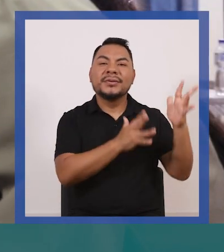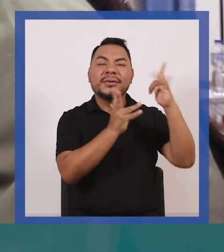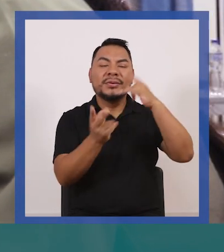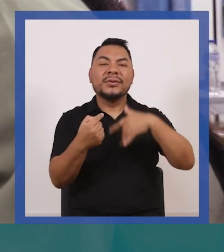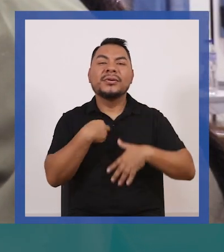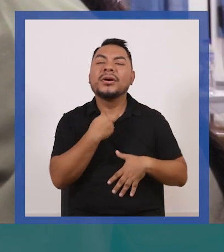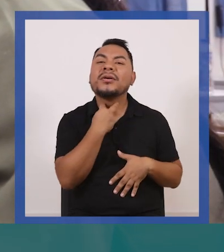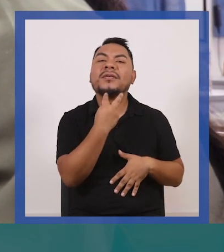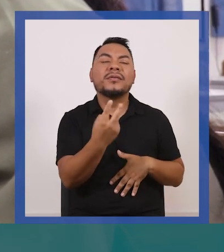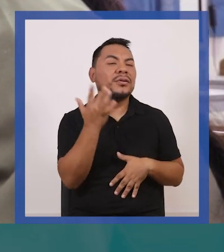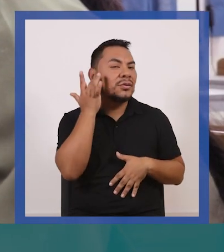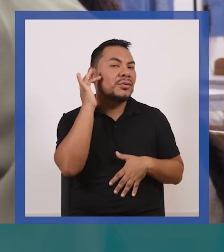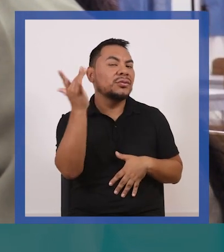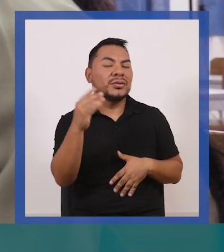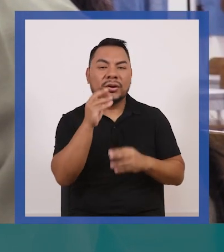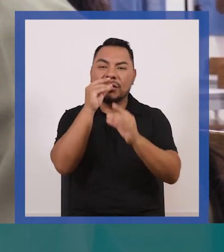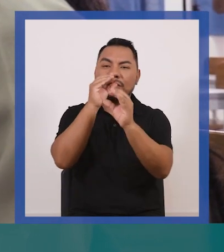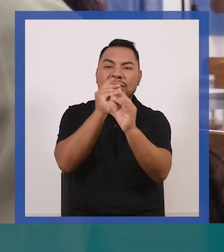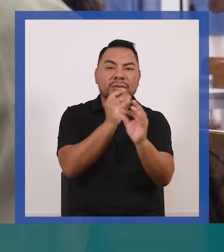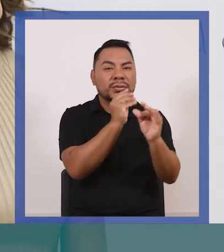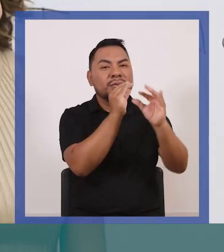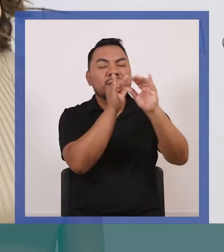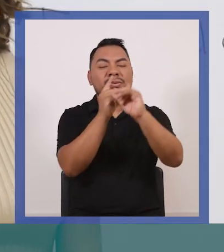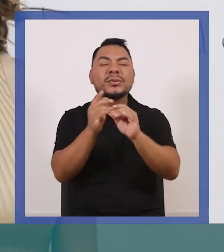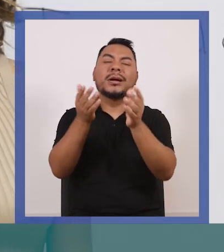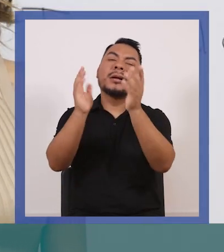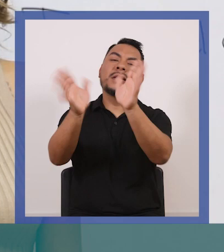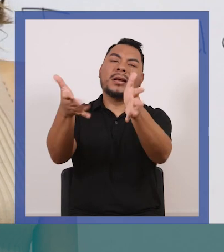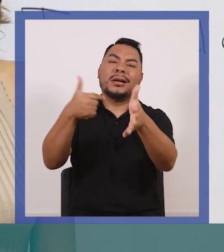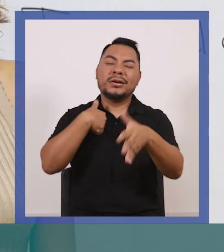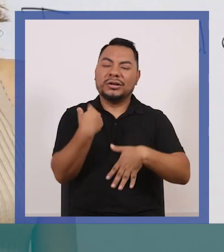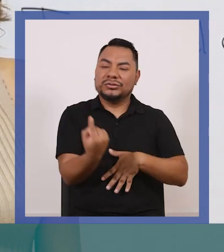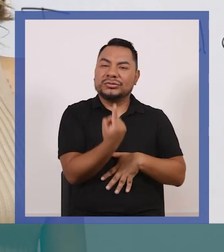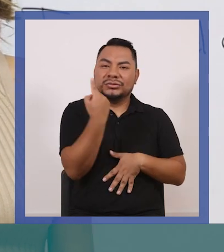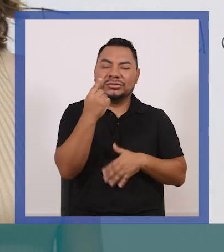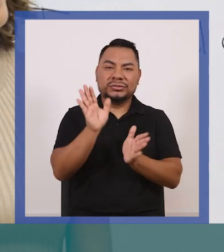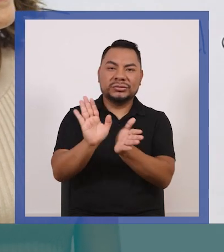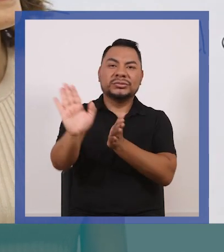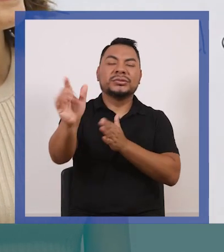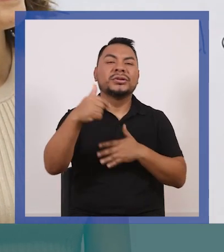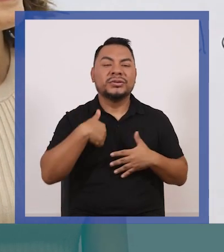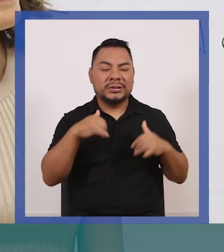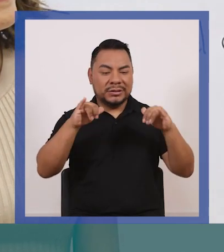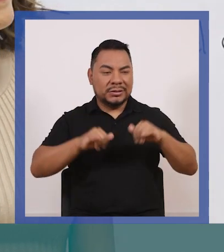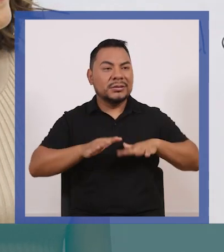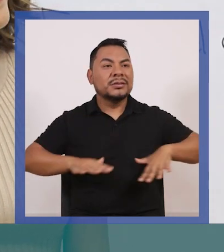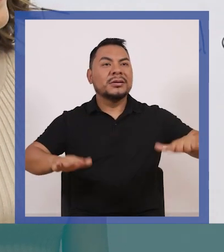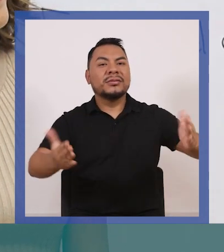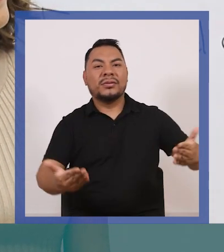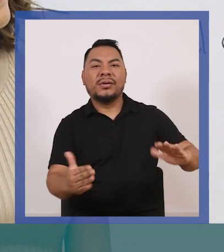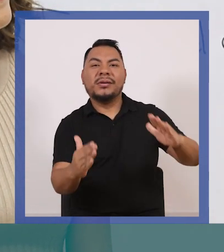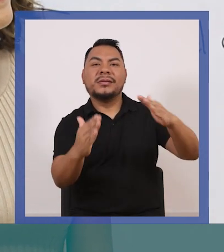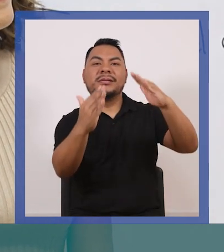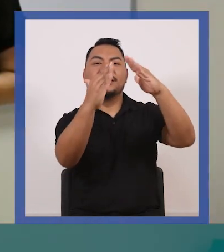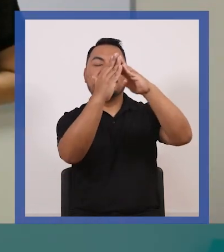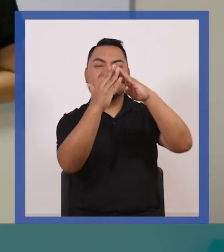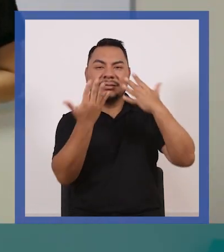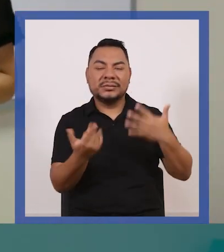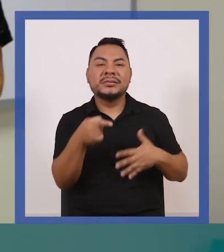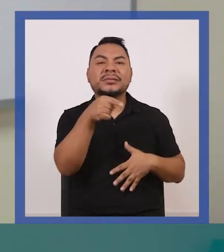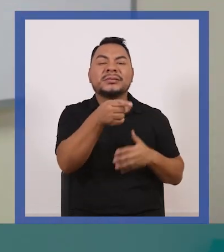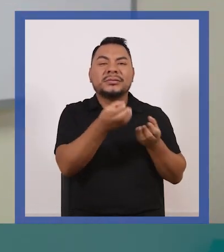voz de mi quena. Déjame tranquilo que aquí la montaña